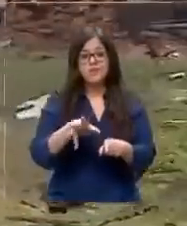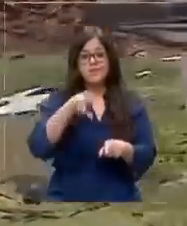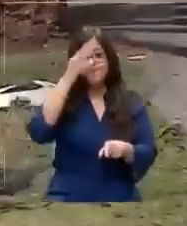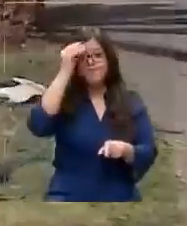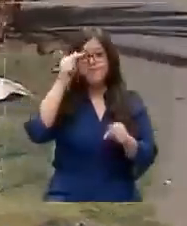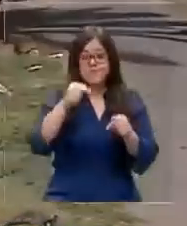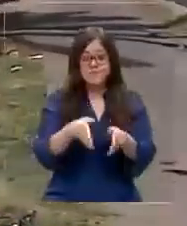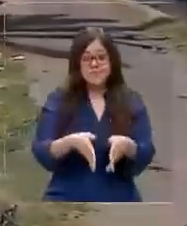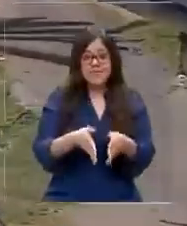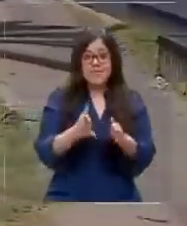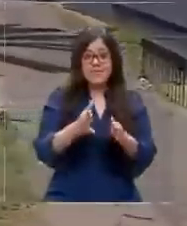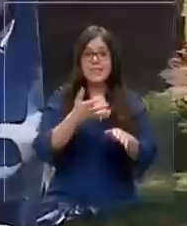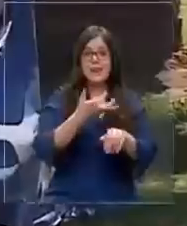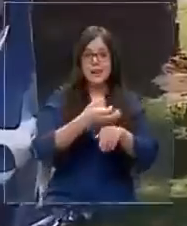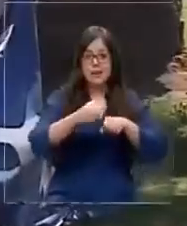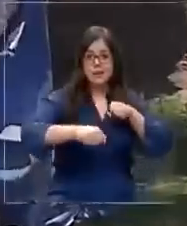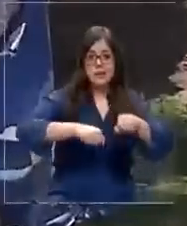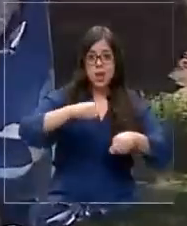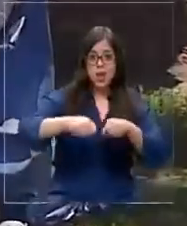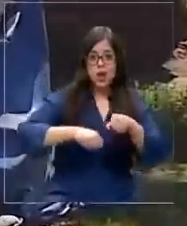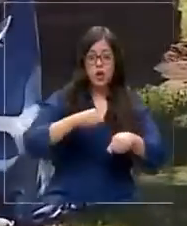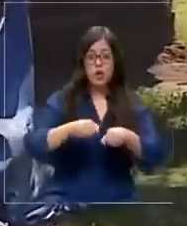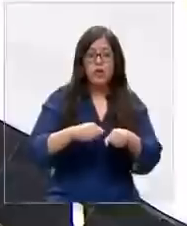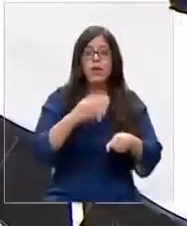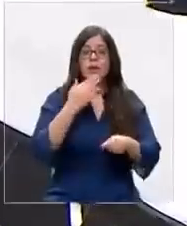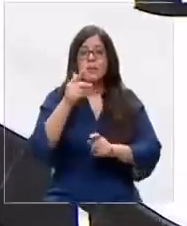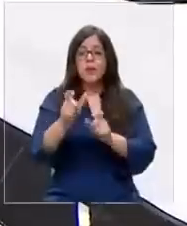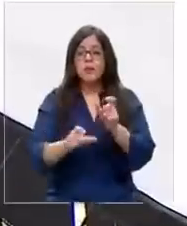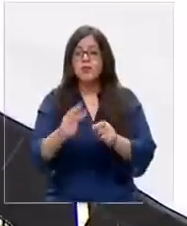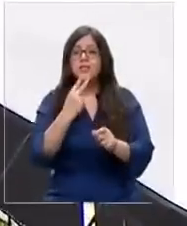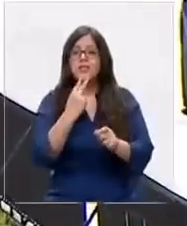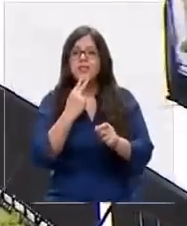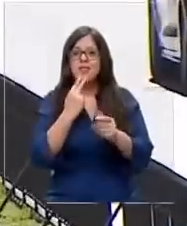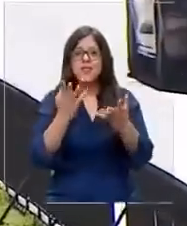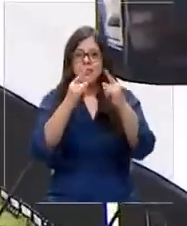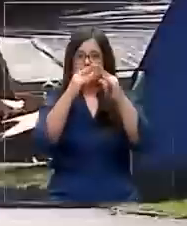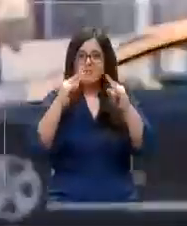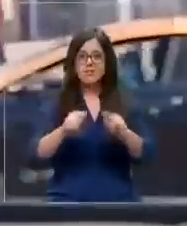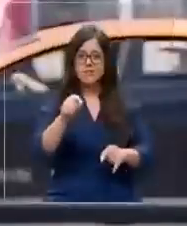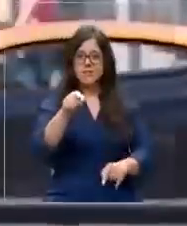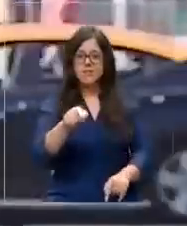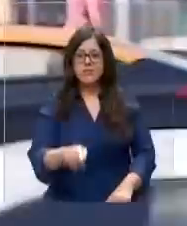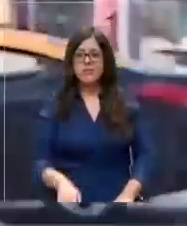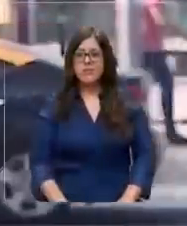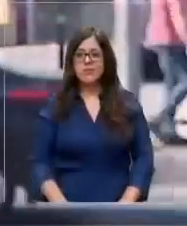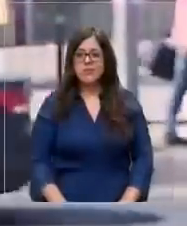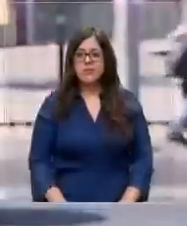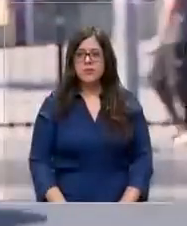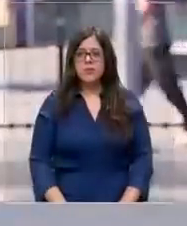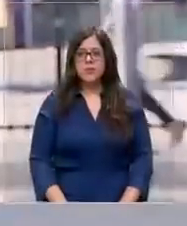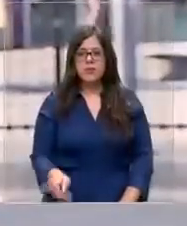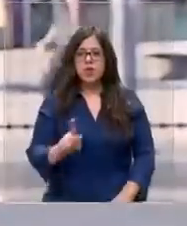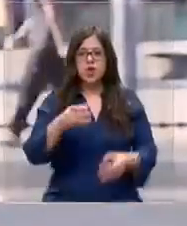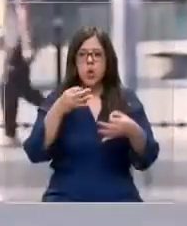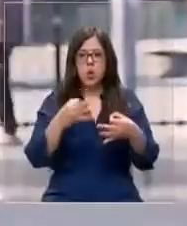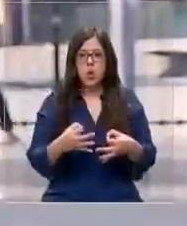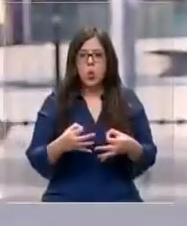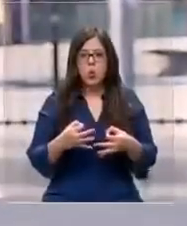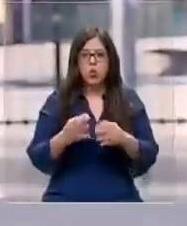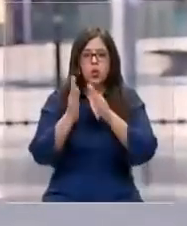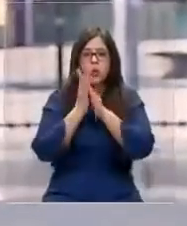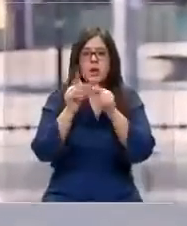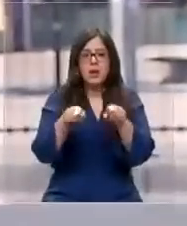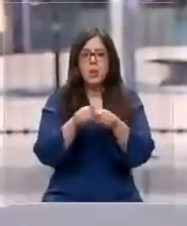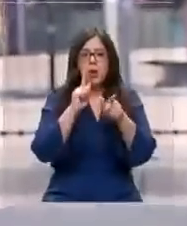en el bandejón central hay una ciclovía y además personas viviendo en carpas. Es injusto, es injusto estar durmiendo así, es